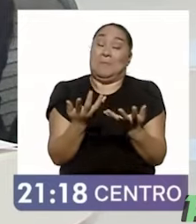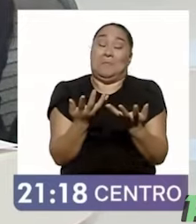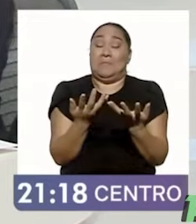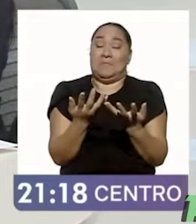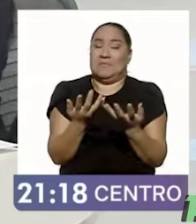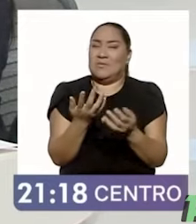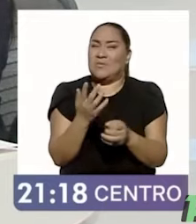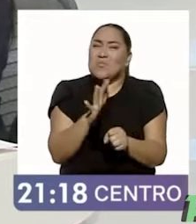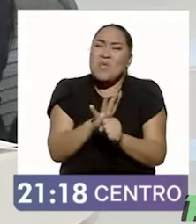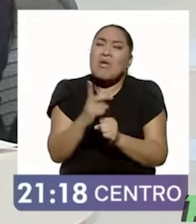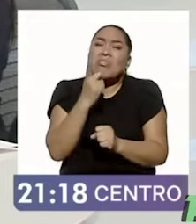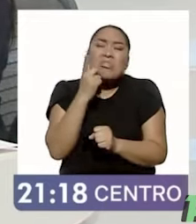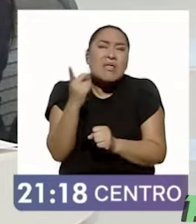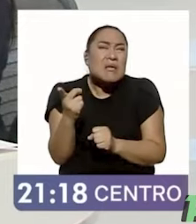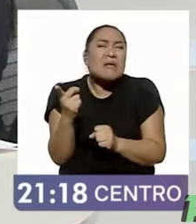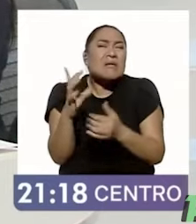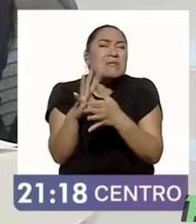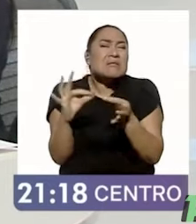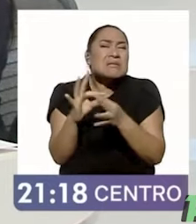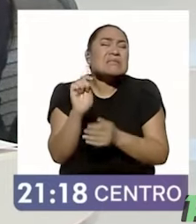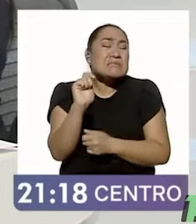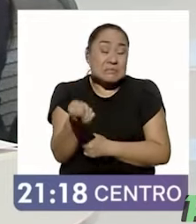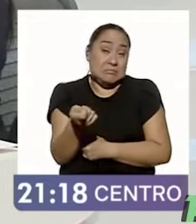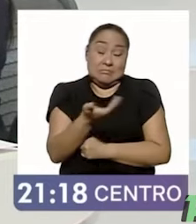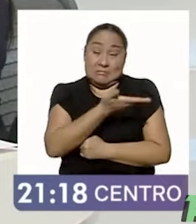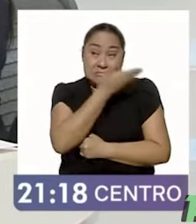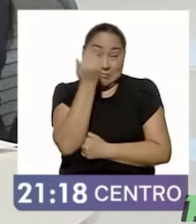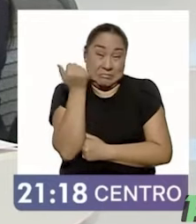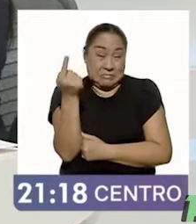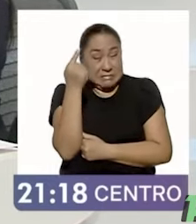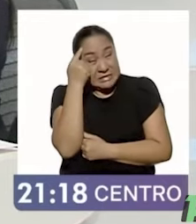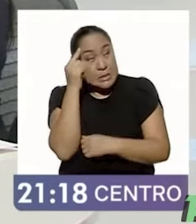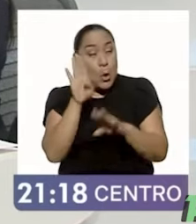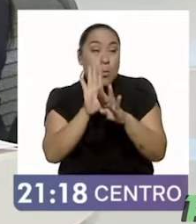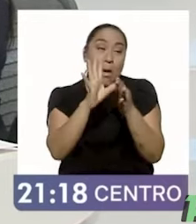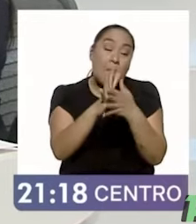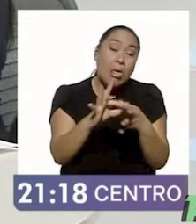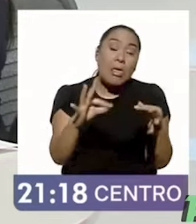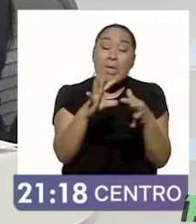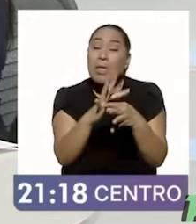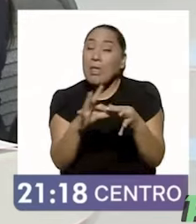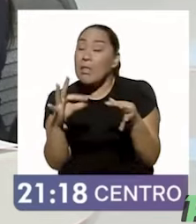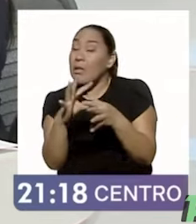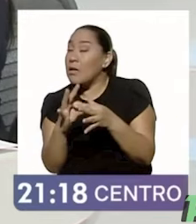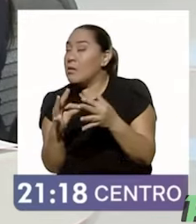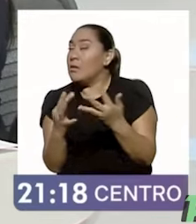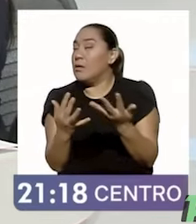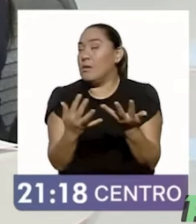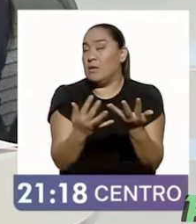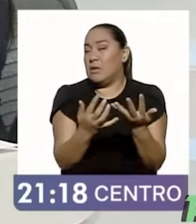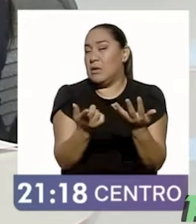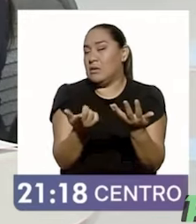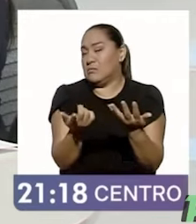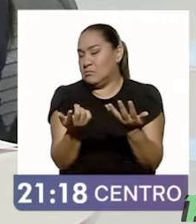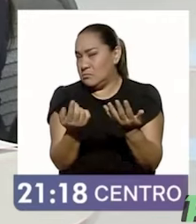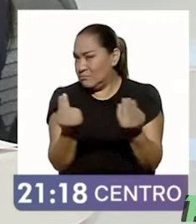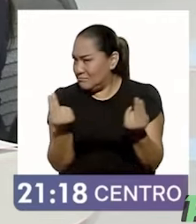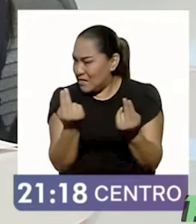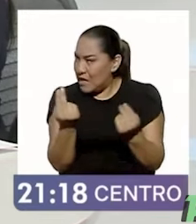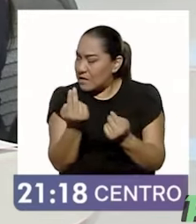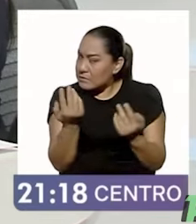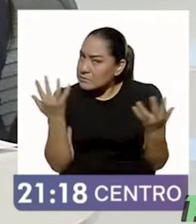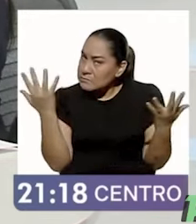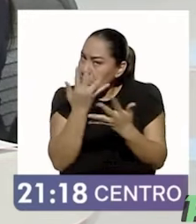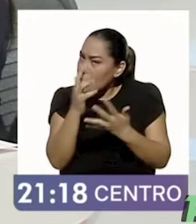sé a qué exactamente podrían estar jugando con este jaloneo de no reconocer las cosas que